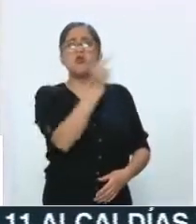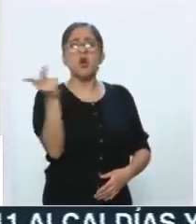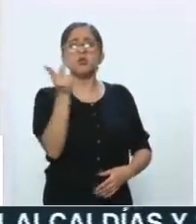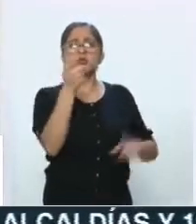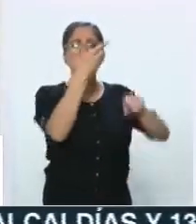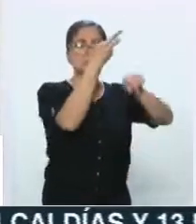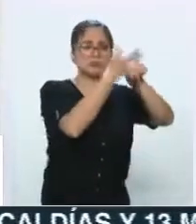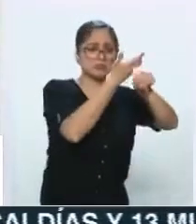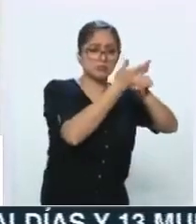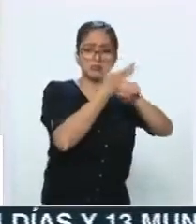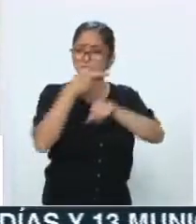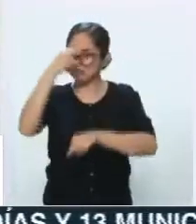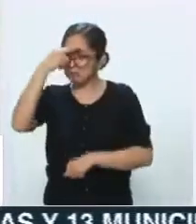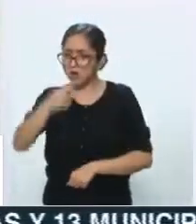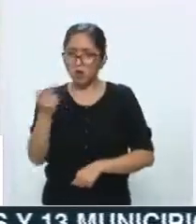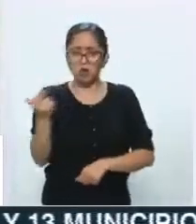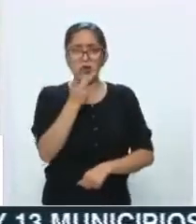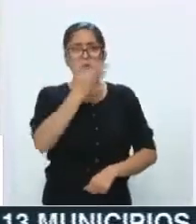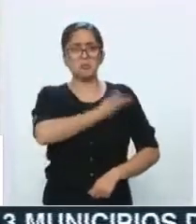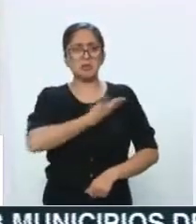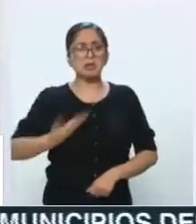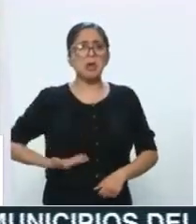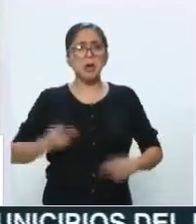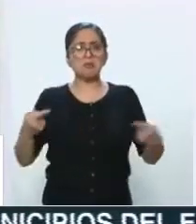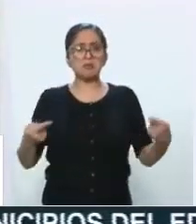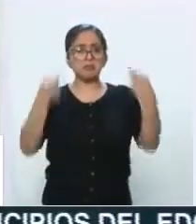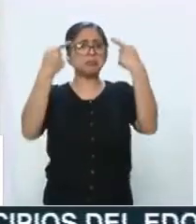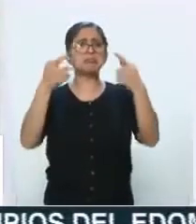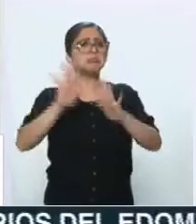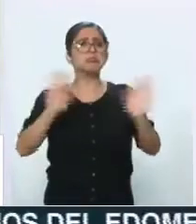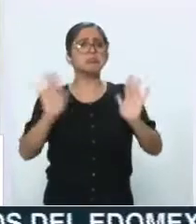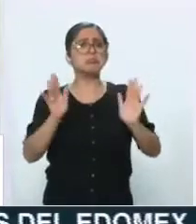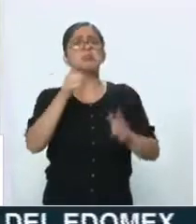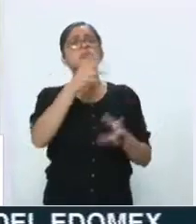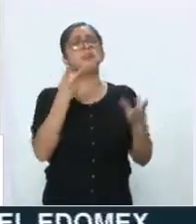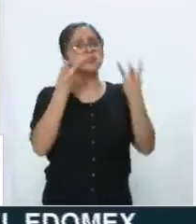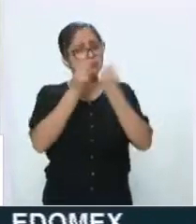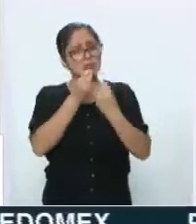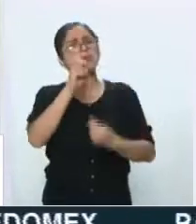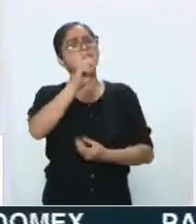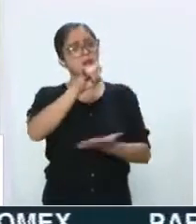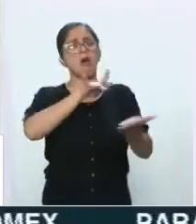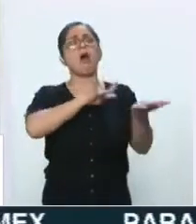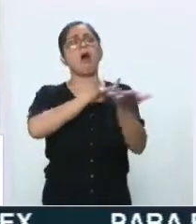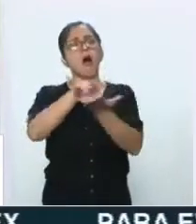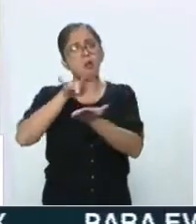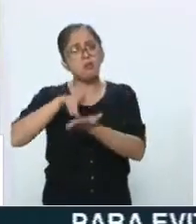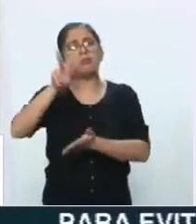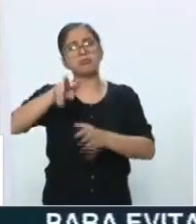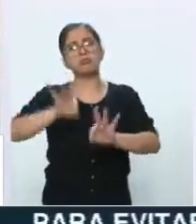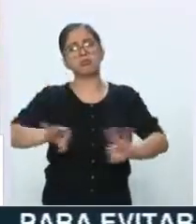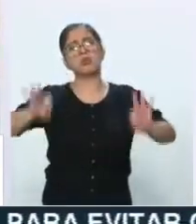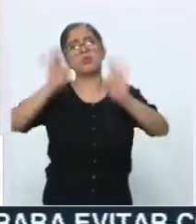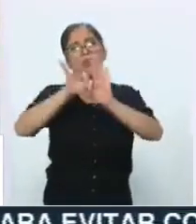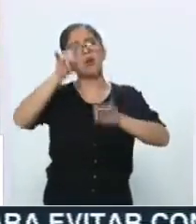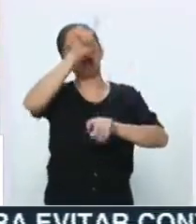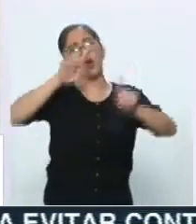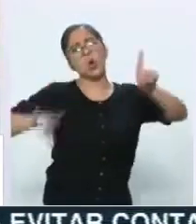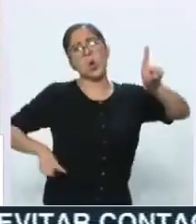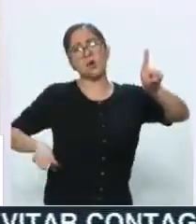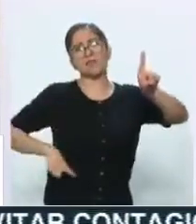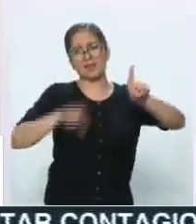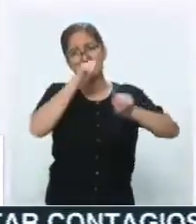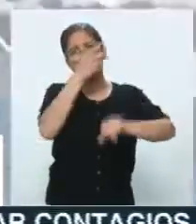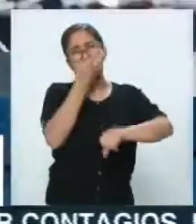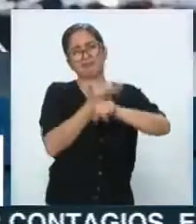que existe es que ha habido un respeto de la soberanía nacional, ha habido apoyos importantes por parte del gobierno de Estados Unidos, que